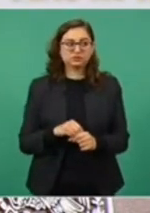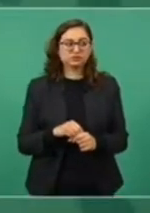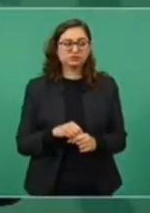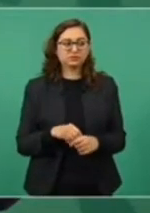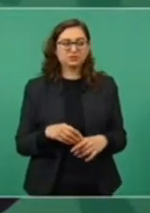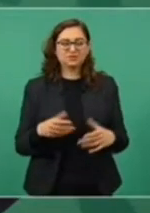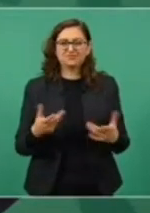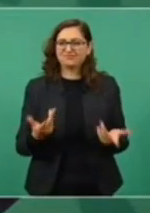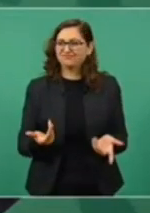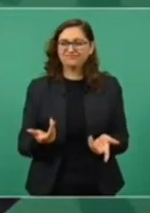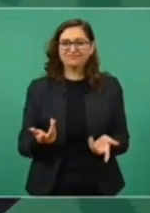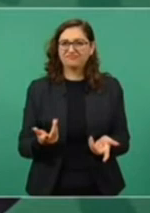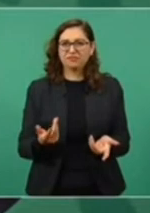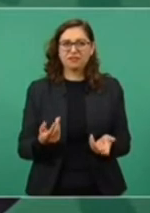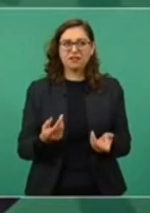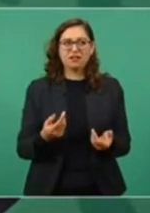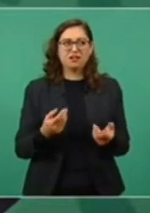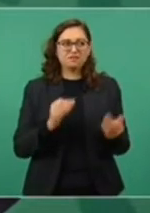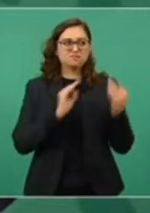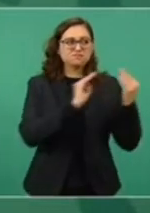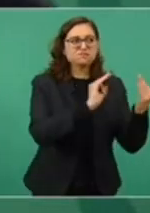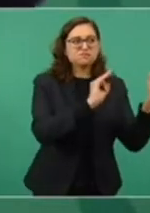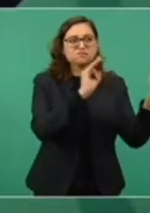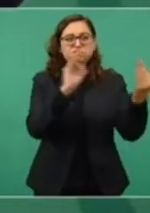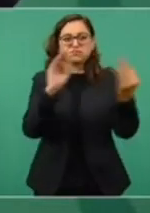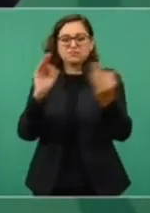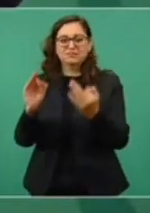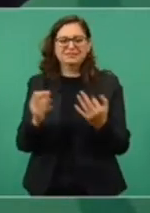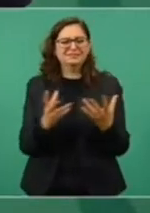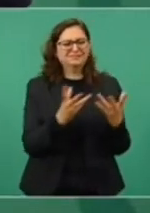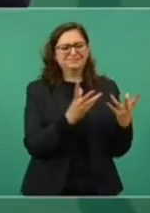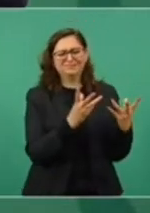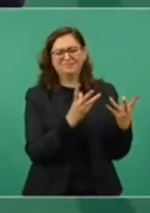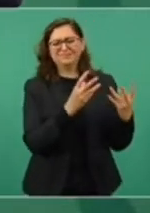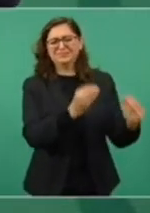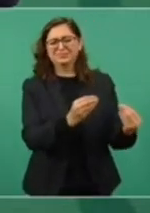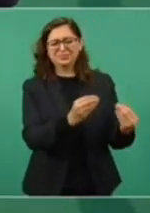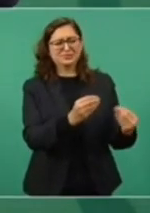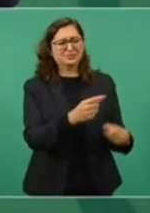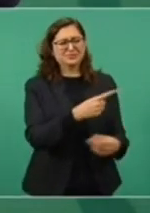muchísimos los medios de información, no los articulistas,